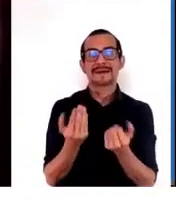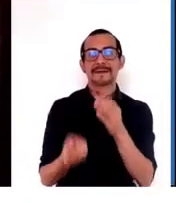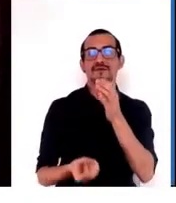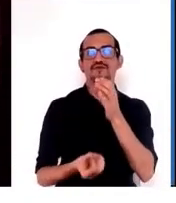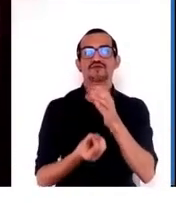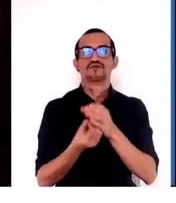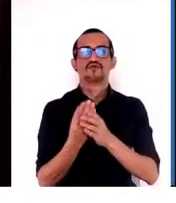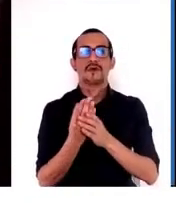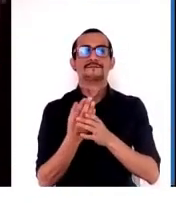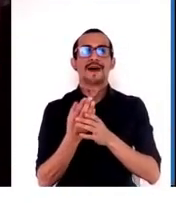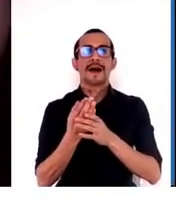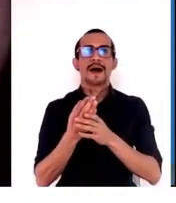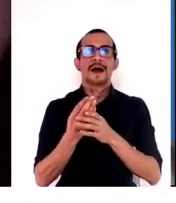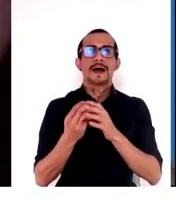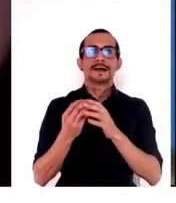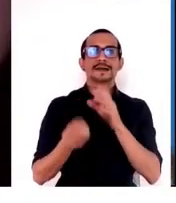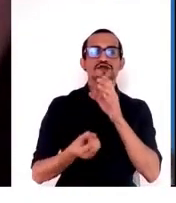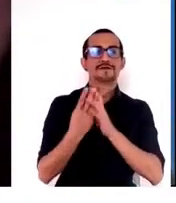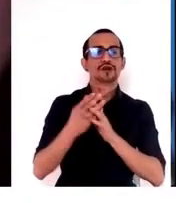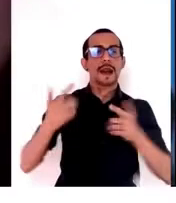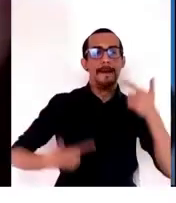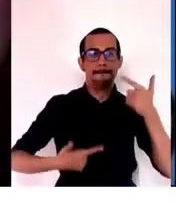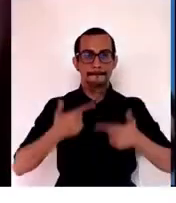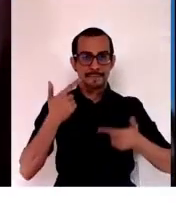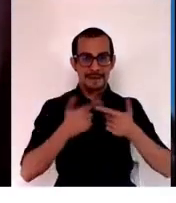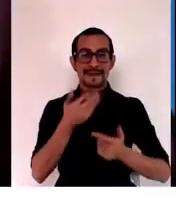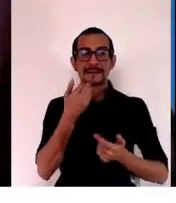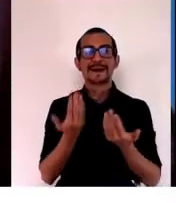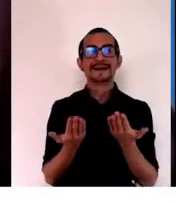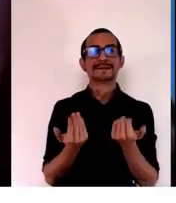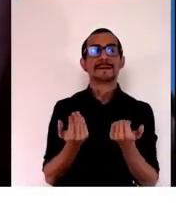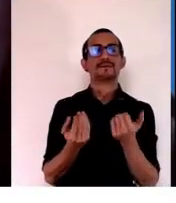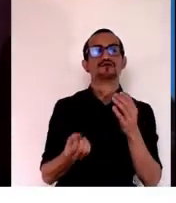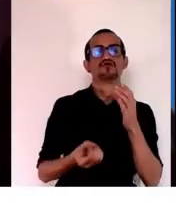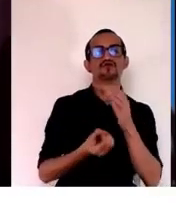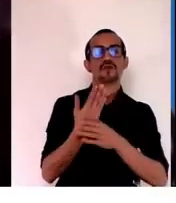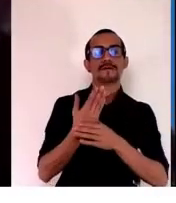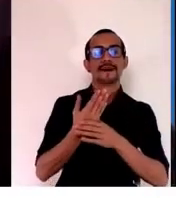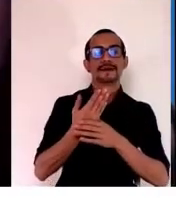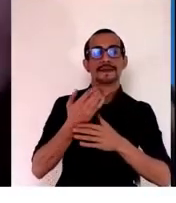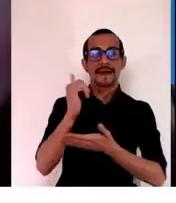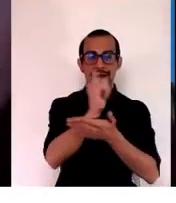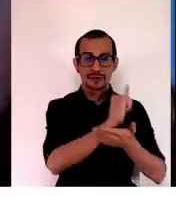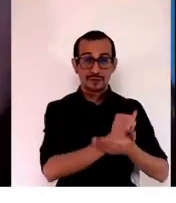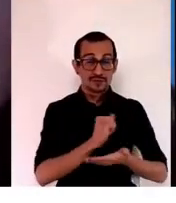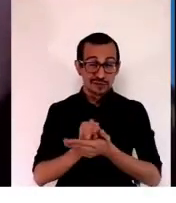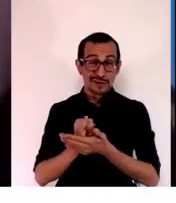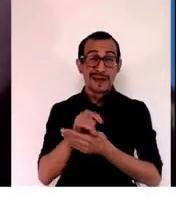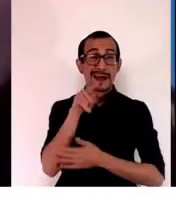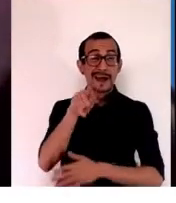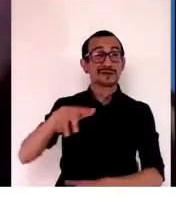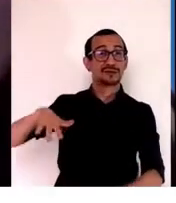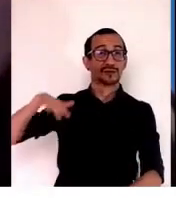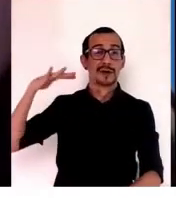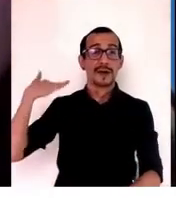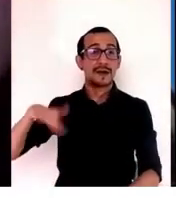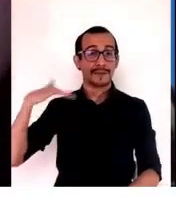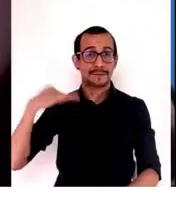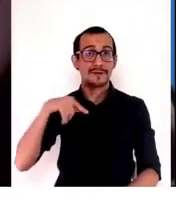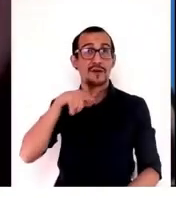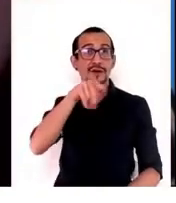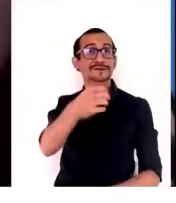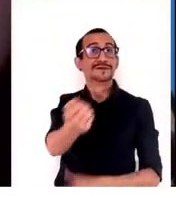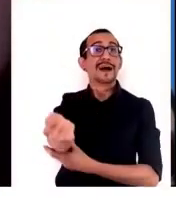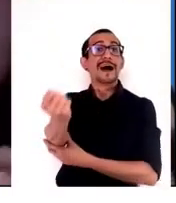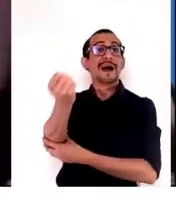en las políticas. Necesitamos innovación institucional. Eso es muy importante. Eso ayuda